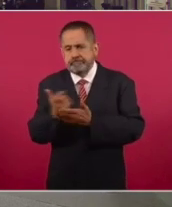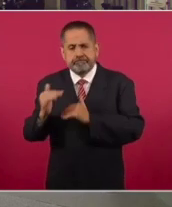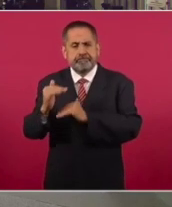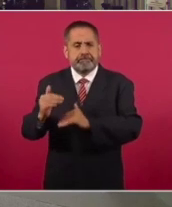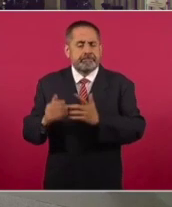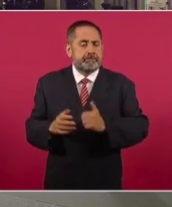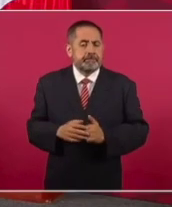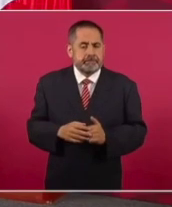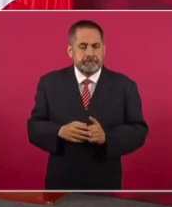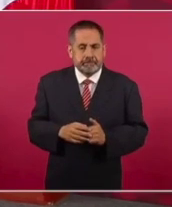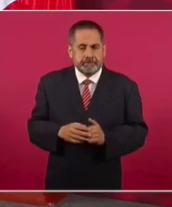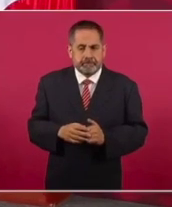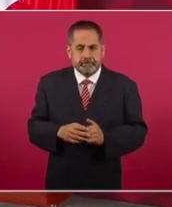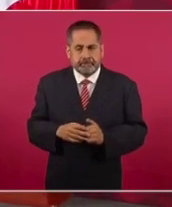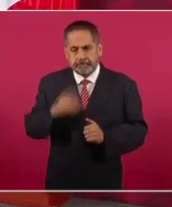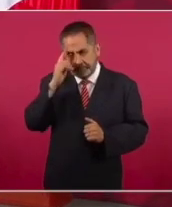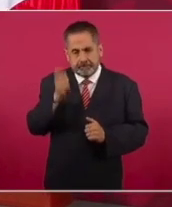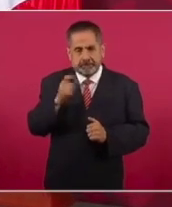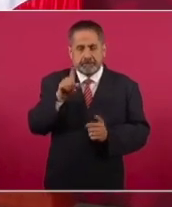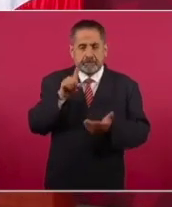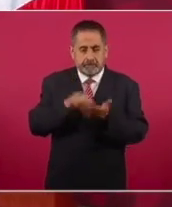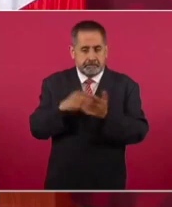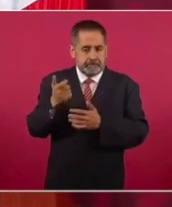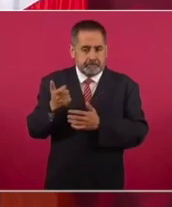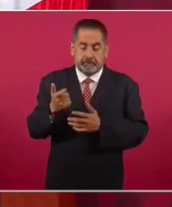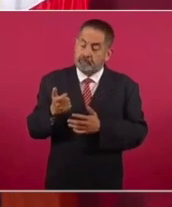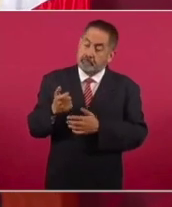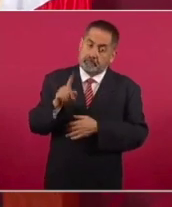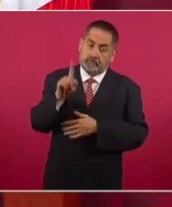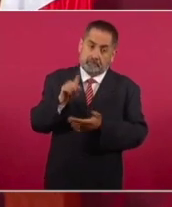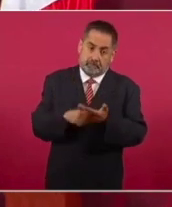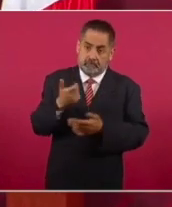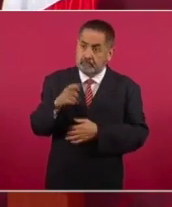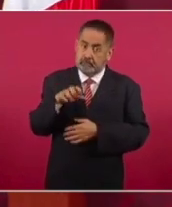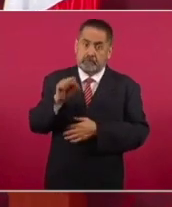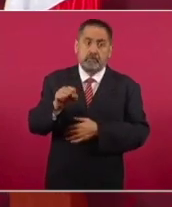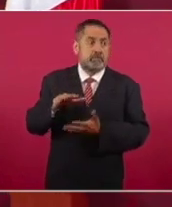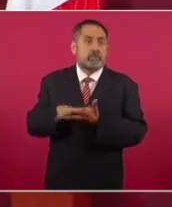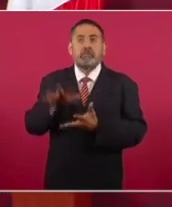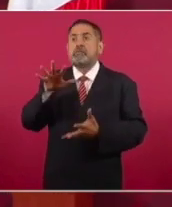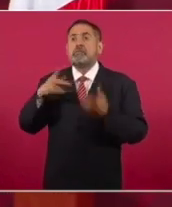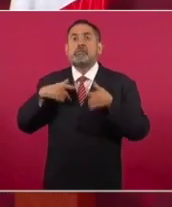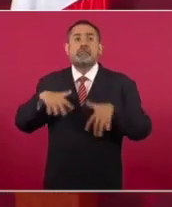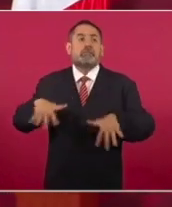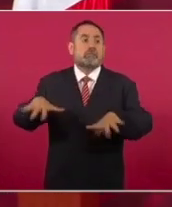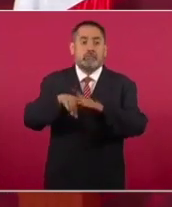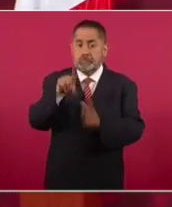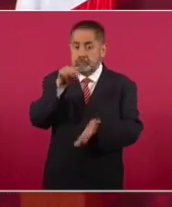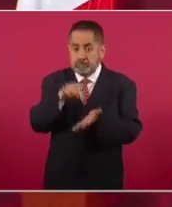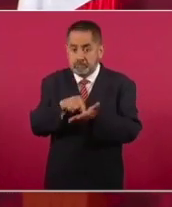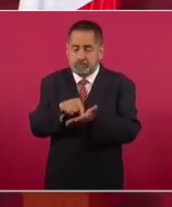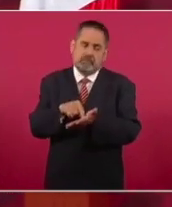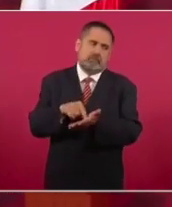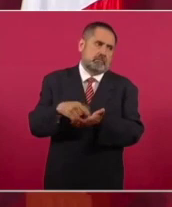podrán decir mil pesos, pero para la mayoría del pueblo es bastante